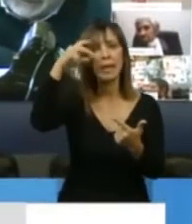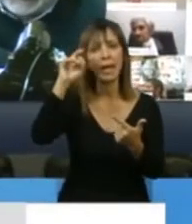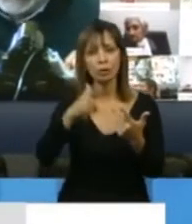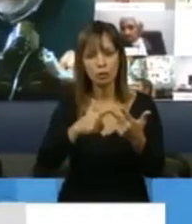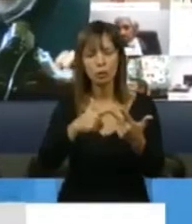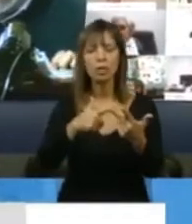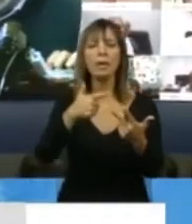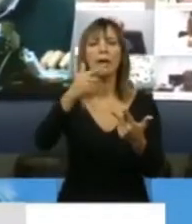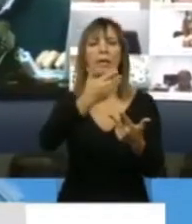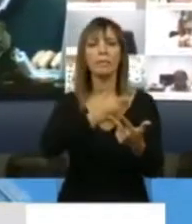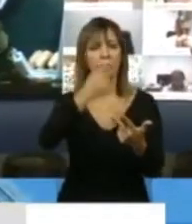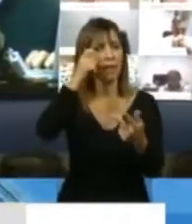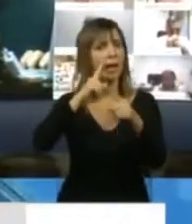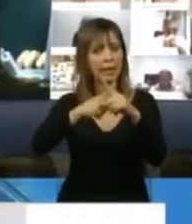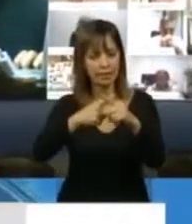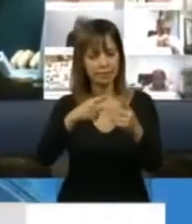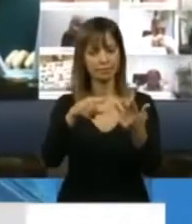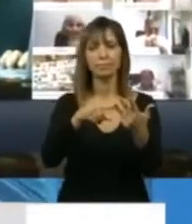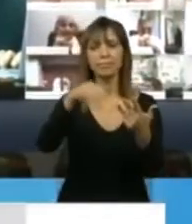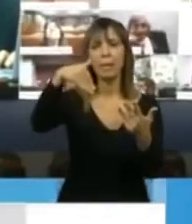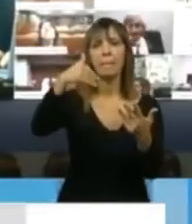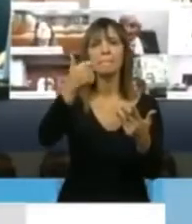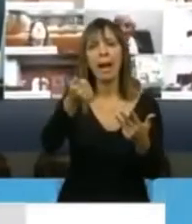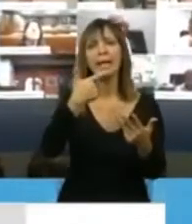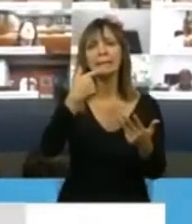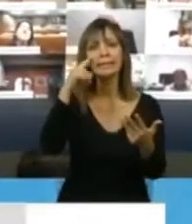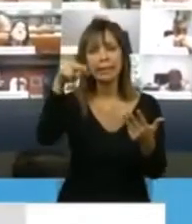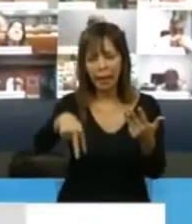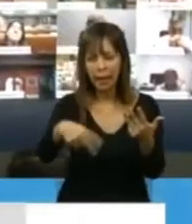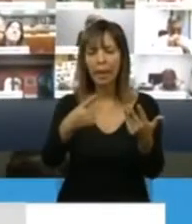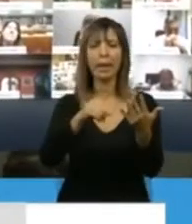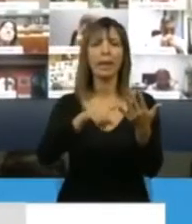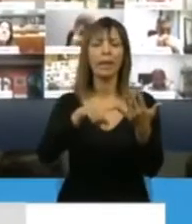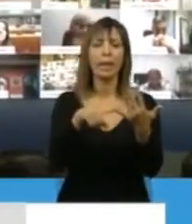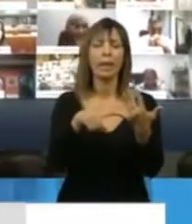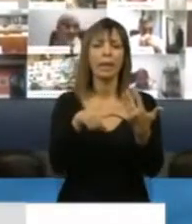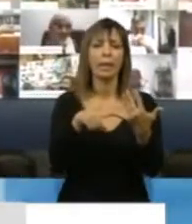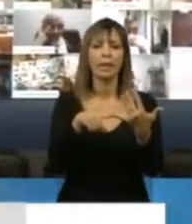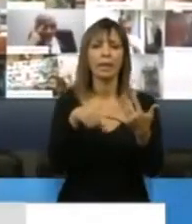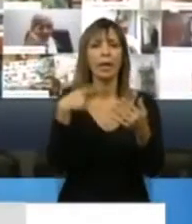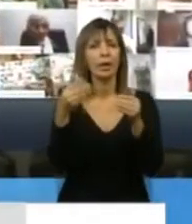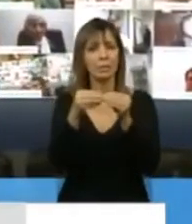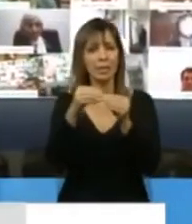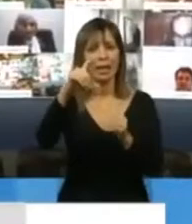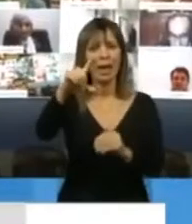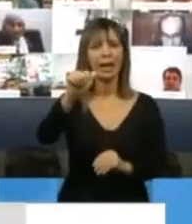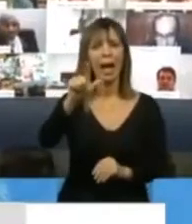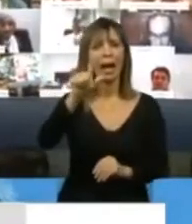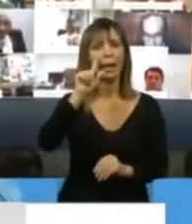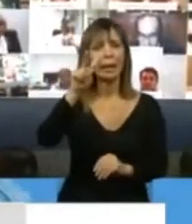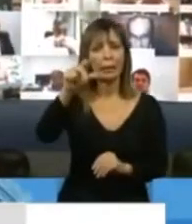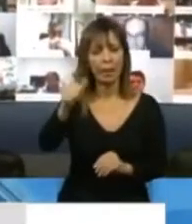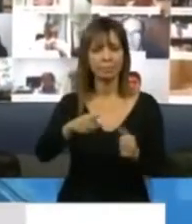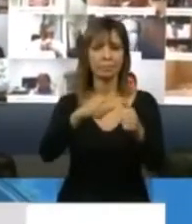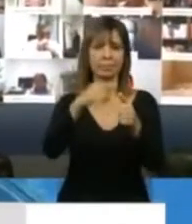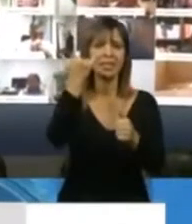Félix, la compañera Lucía Massín, la compañera Verónica Caliba, el compañero